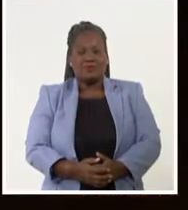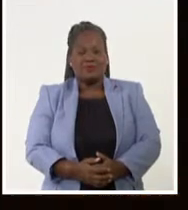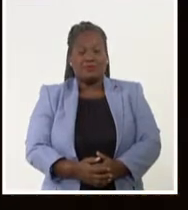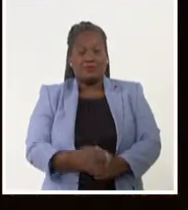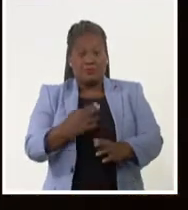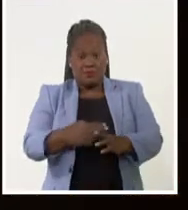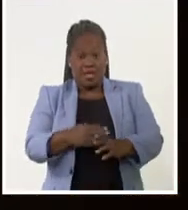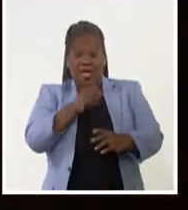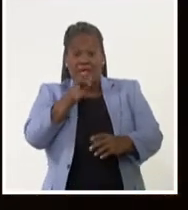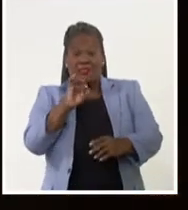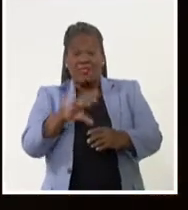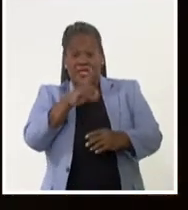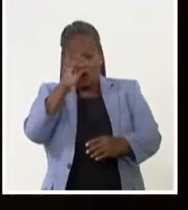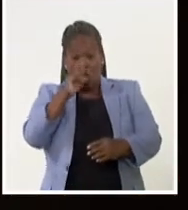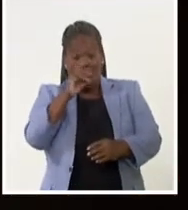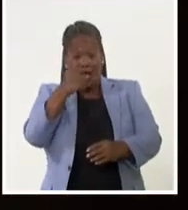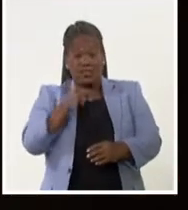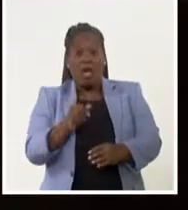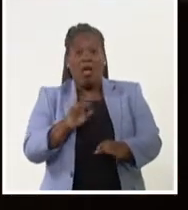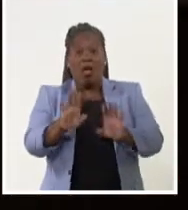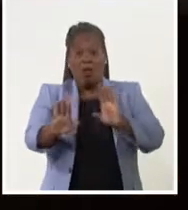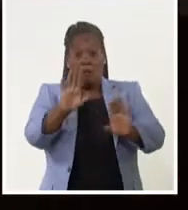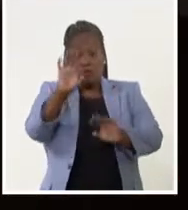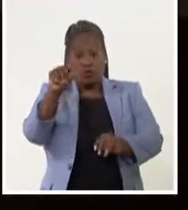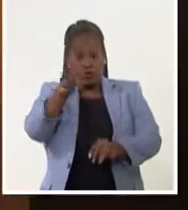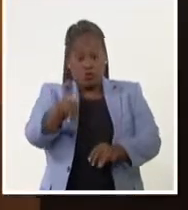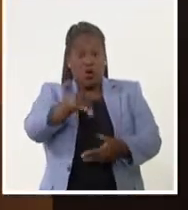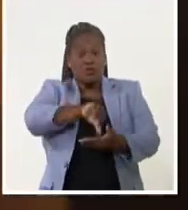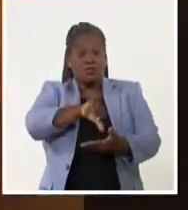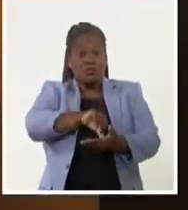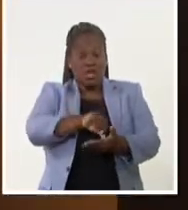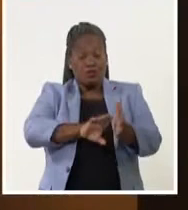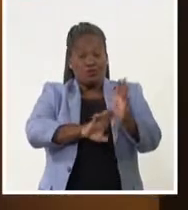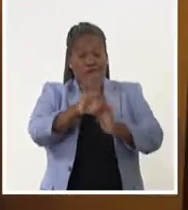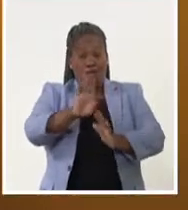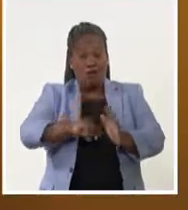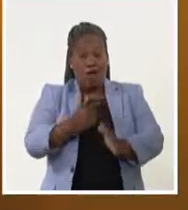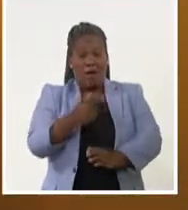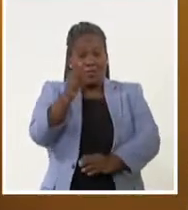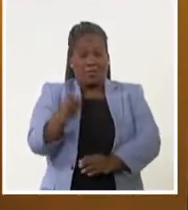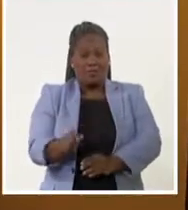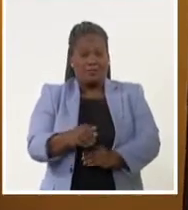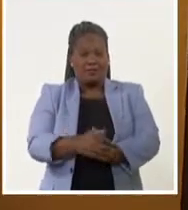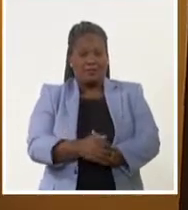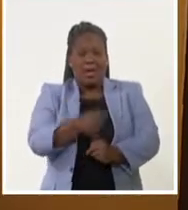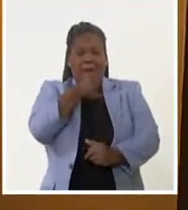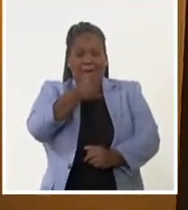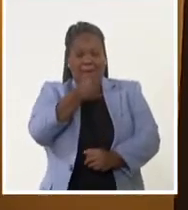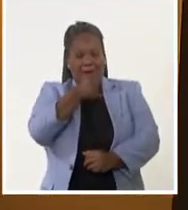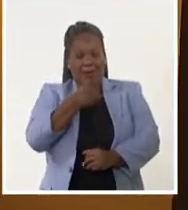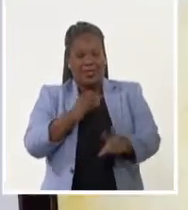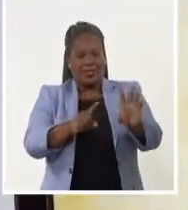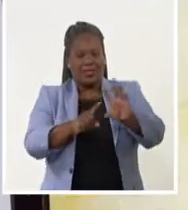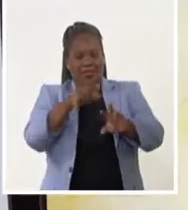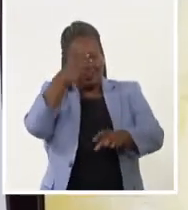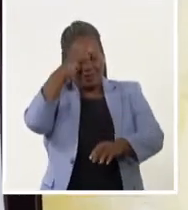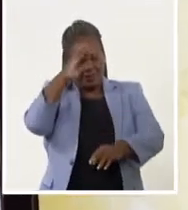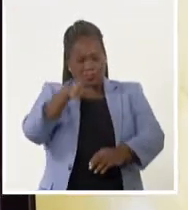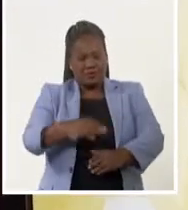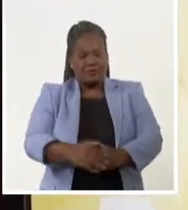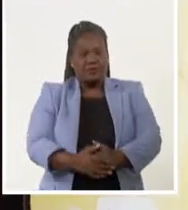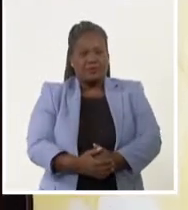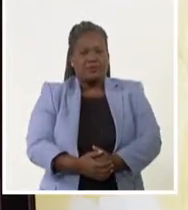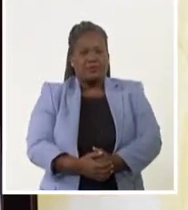Disonancias. Exposición de la Bienal de La Habana en el Centro de Desarrollo de las Artes Visuales. William Capote y Aleita Piñero Meneses, Sistema